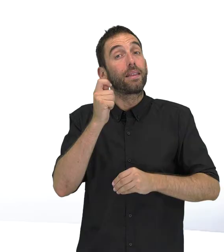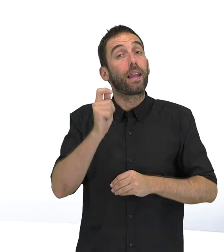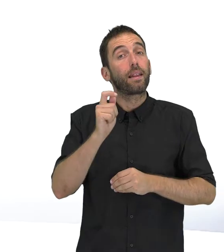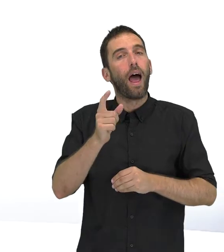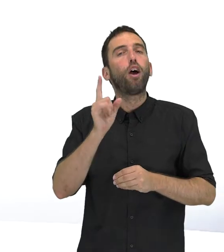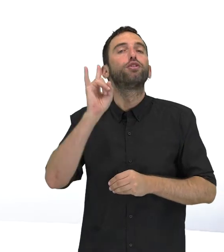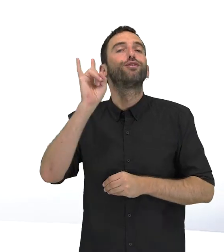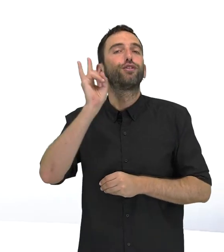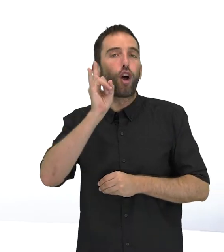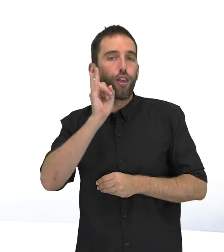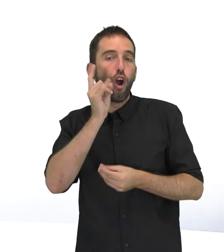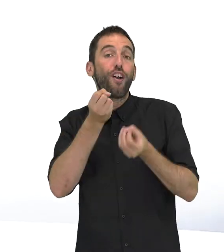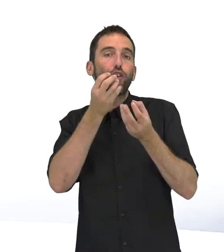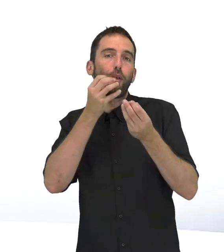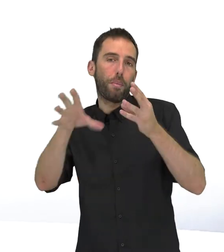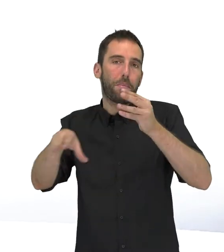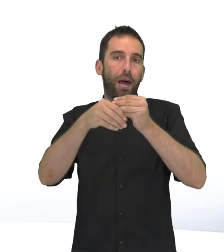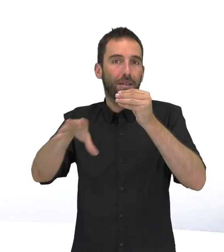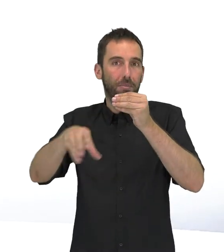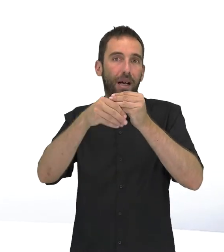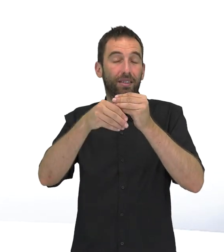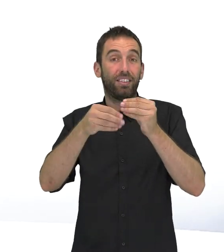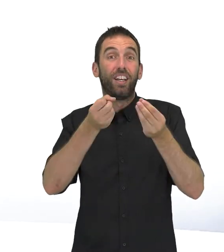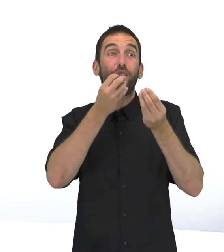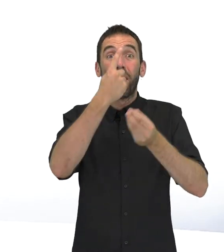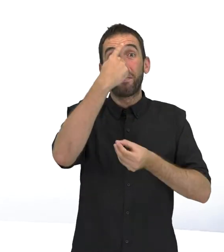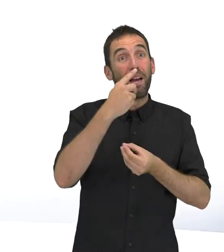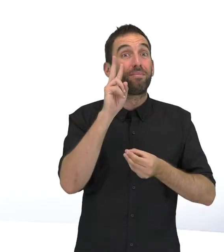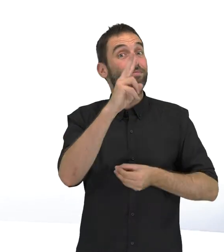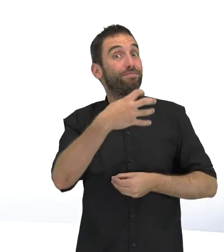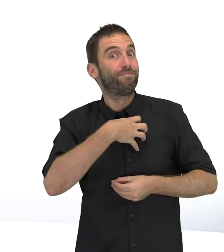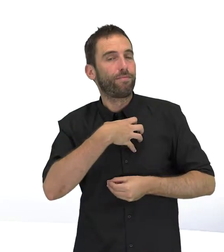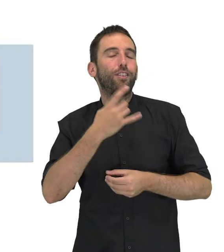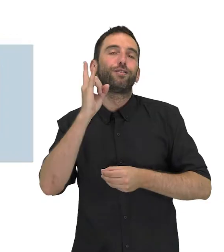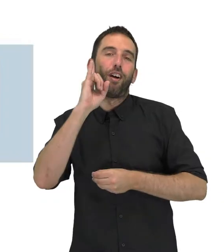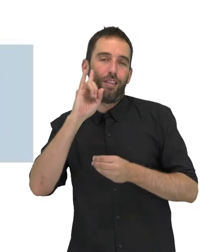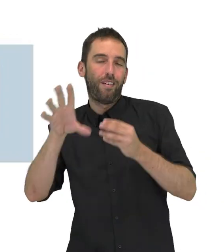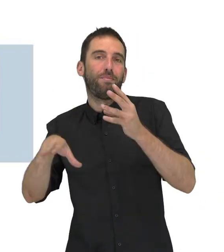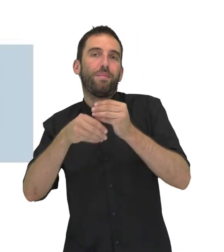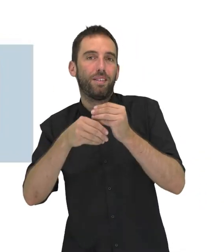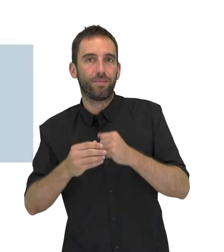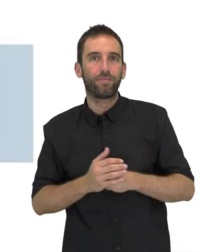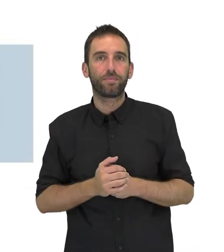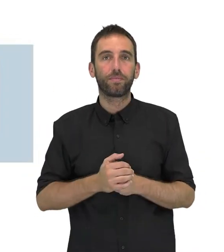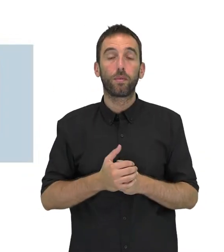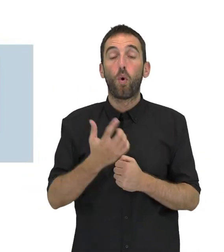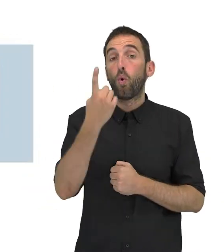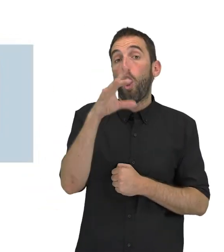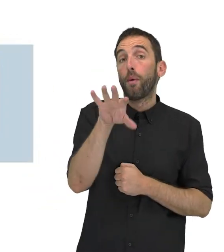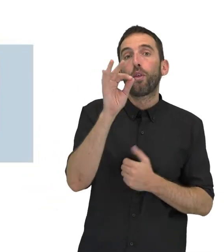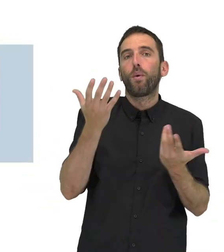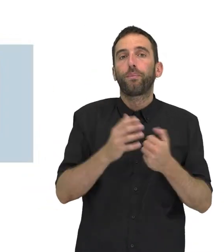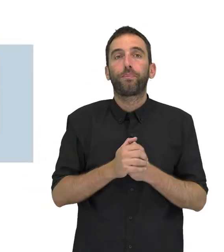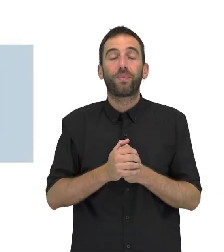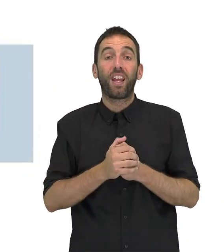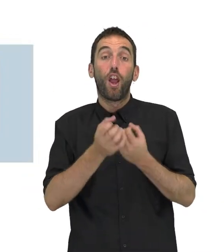utilizar el sonido para ofrecer esa información equivalente. Una opción es incluir en nuestro guión la